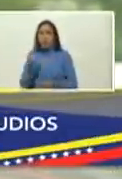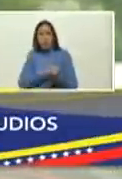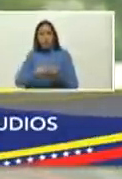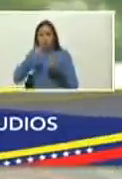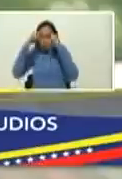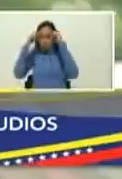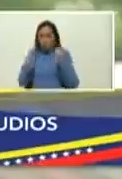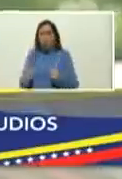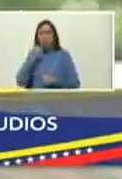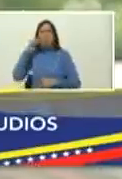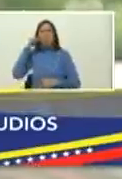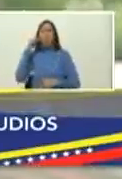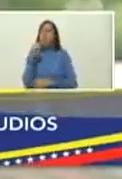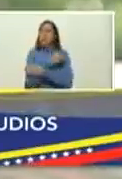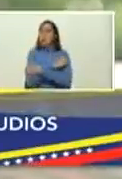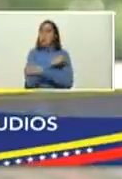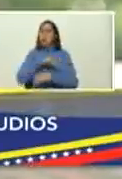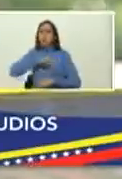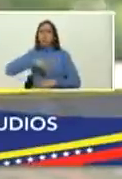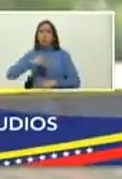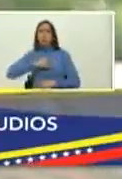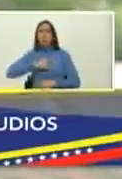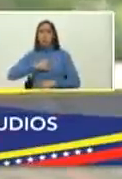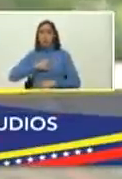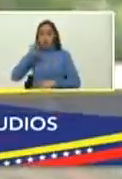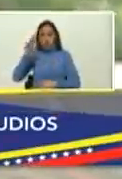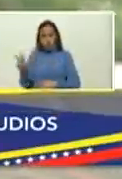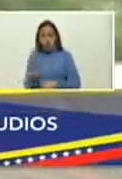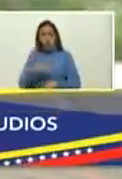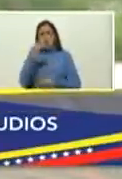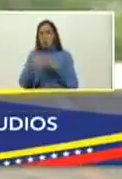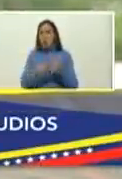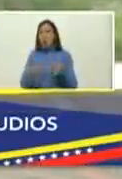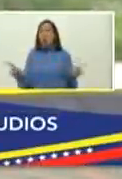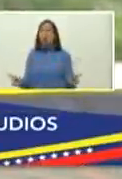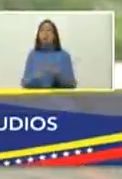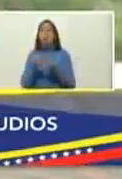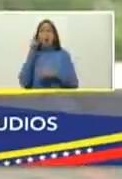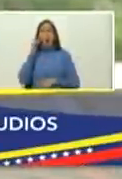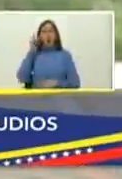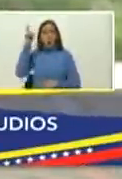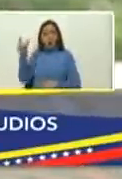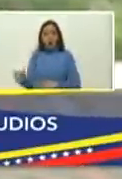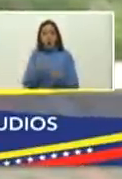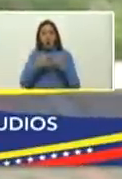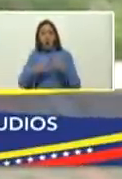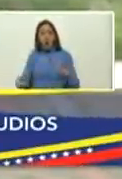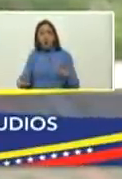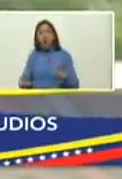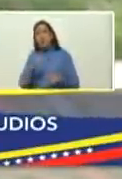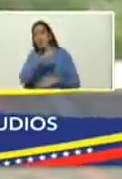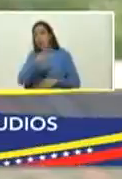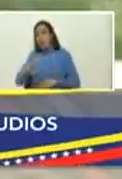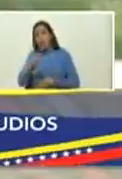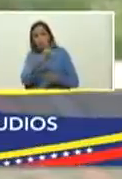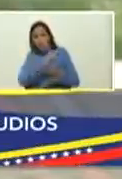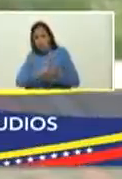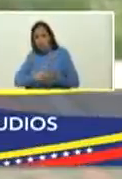escritoras y bueno nos felicitamos a nosotros mismos como país por ser como dice María Alciera Matute territorio libre analfabetismo y además